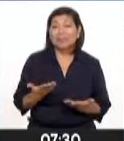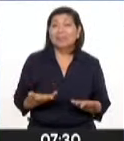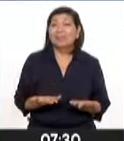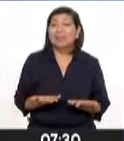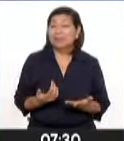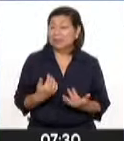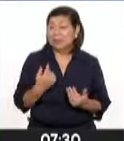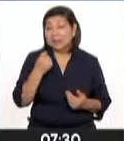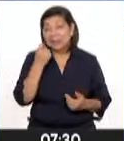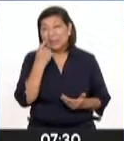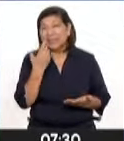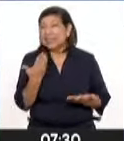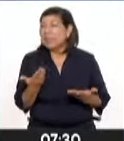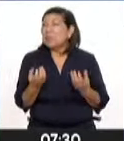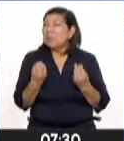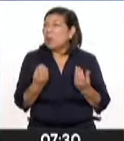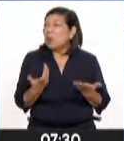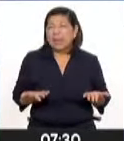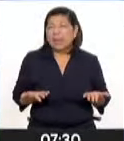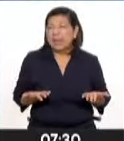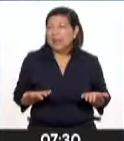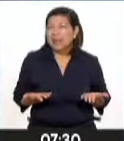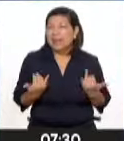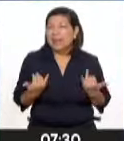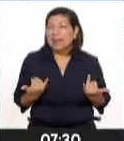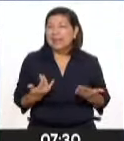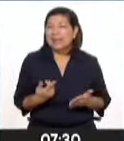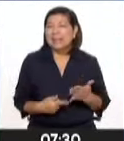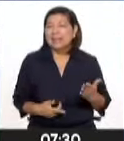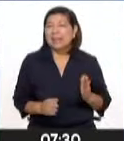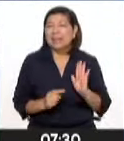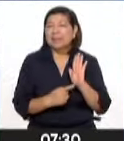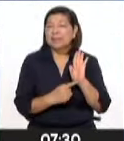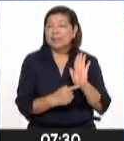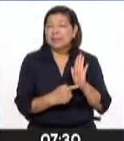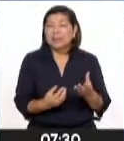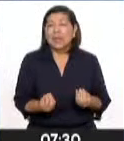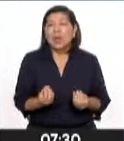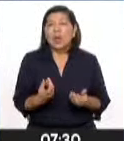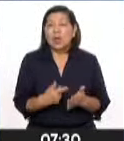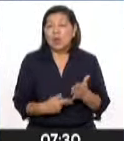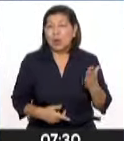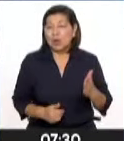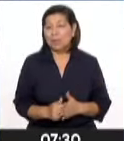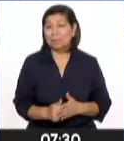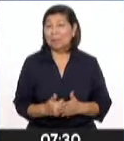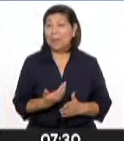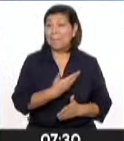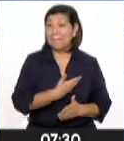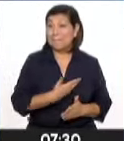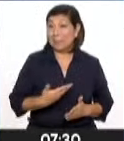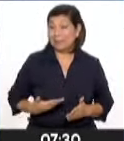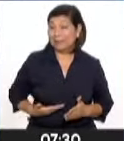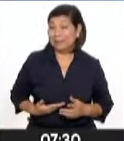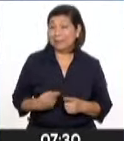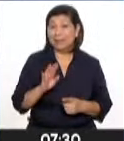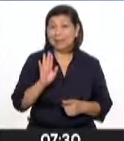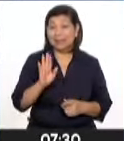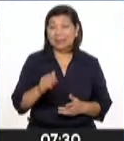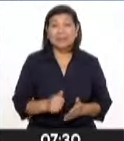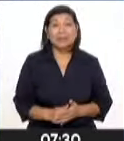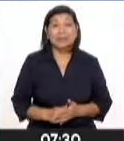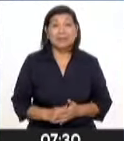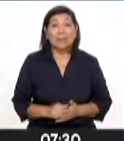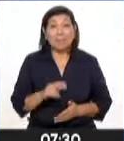algo que nos puede llamar la atención. Esta manera, esta situación que se presenta con presidentes de la República, caso